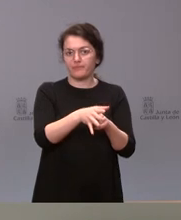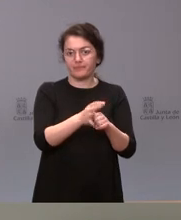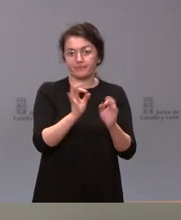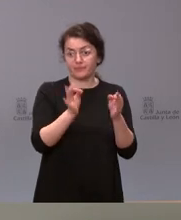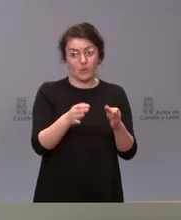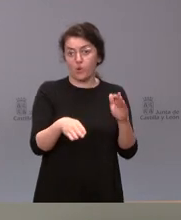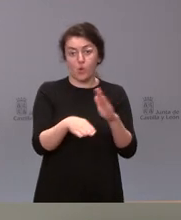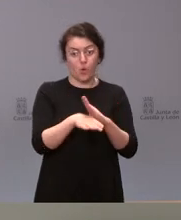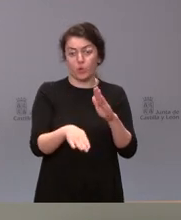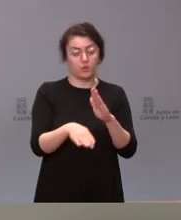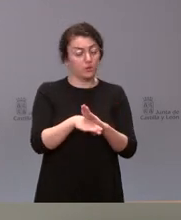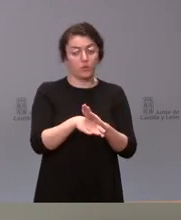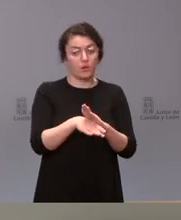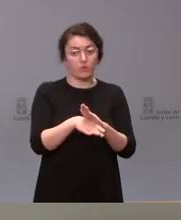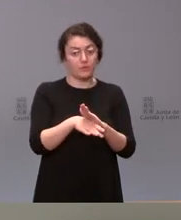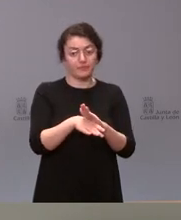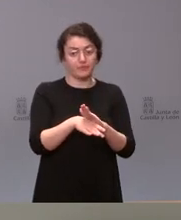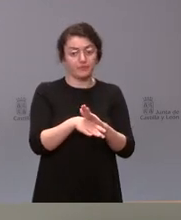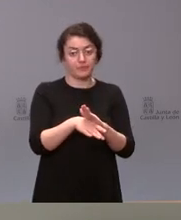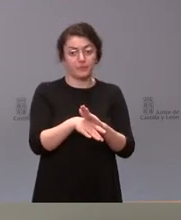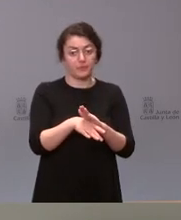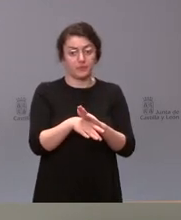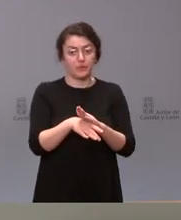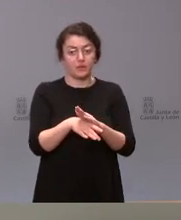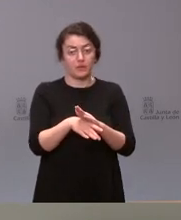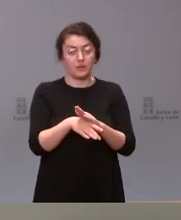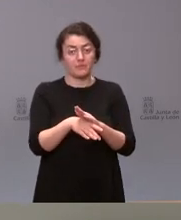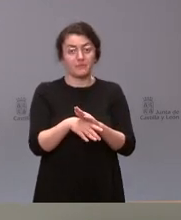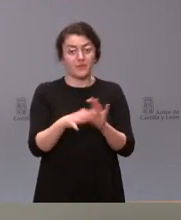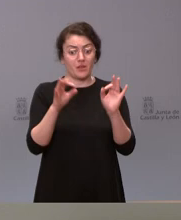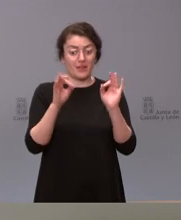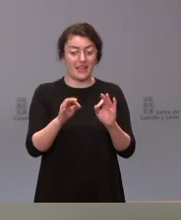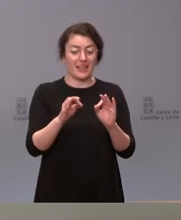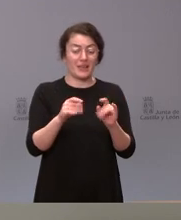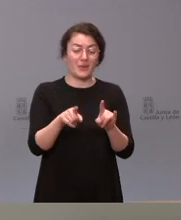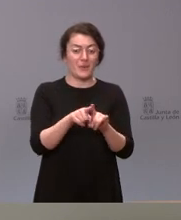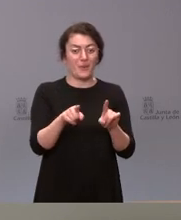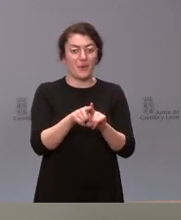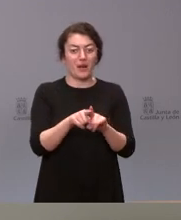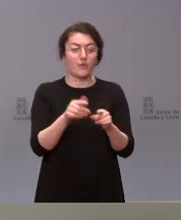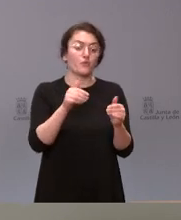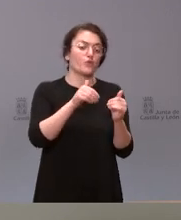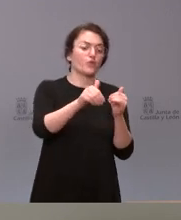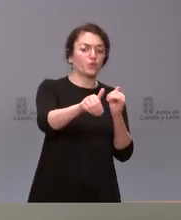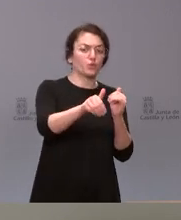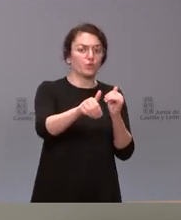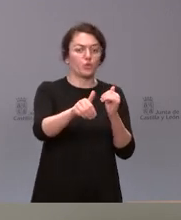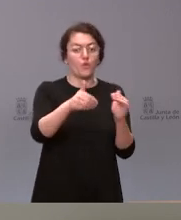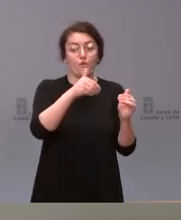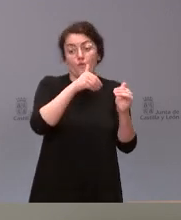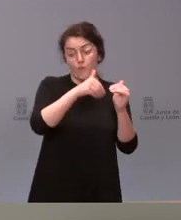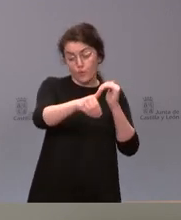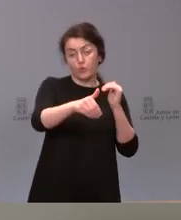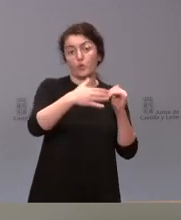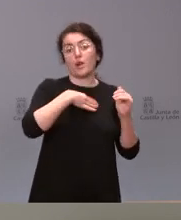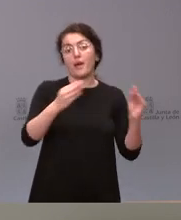seguimos haciendo todavía a día de hoy a medida que lógicamente los datos pudieran ser en el futuro no es el día de hoy pero pudieran ser en